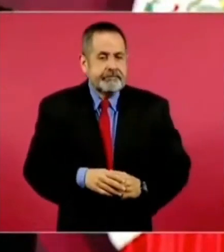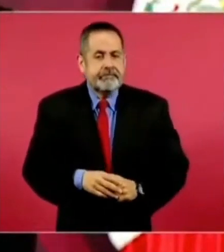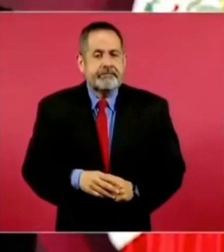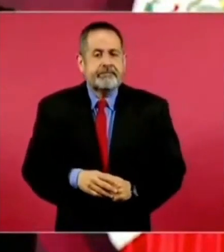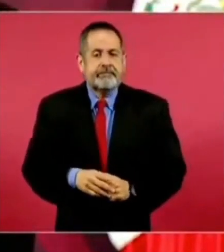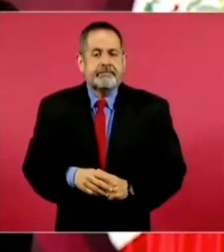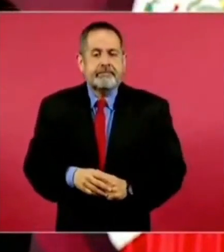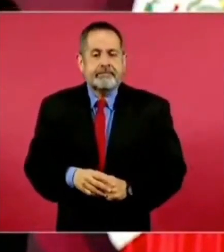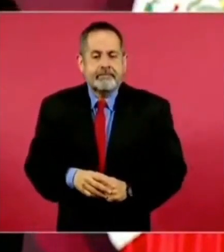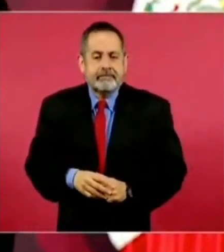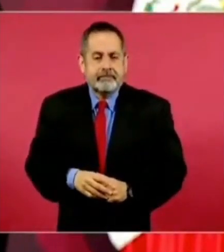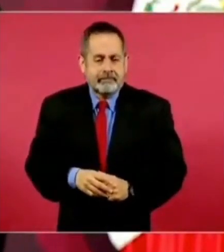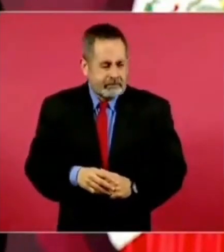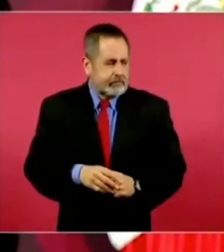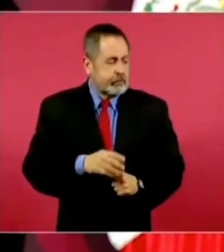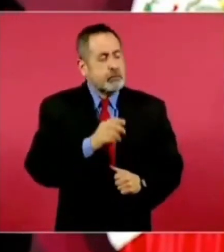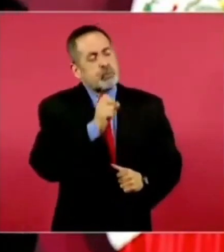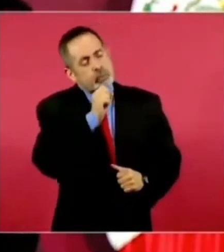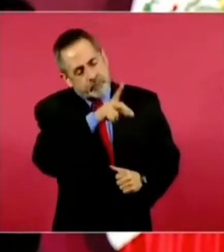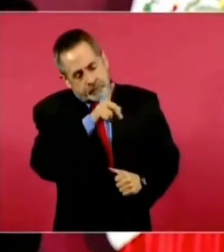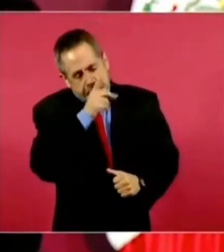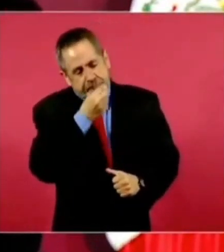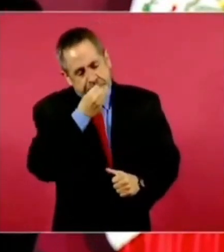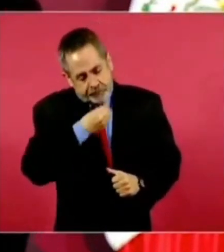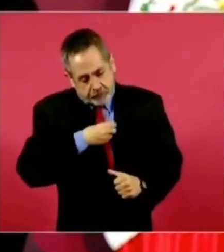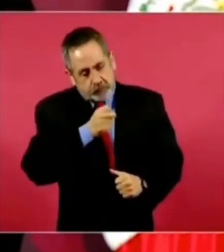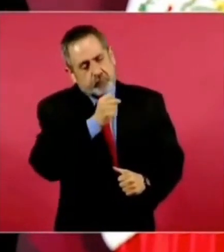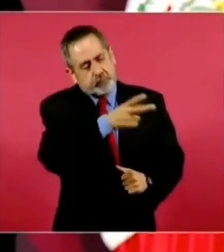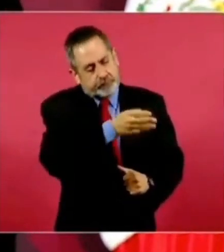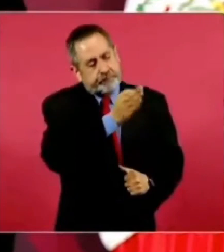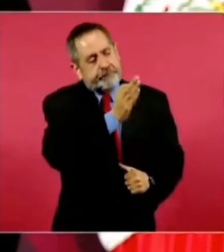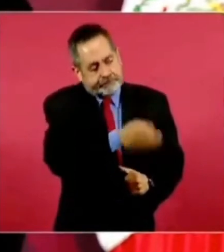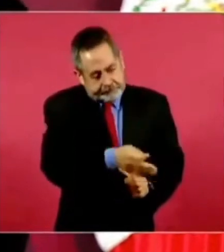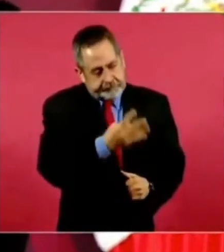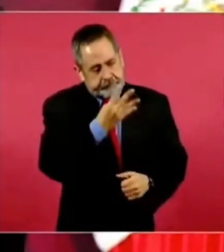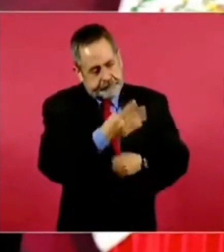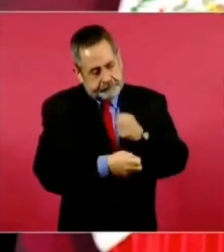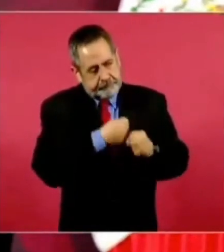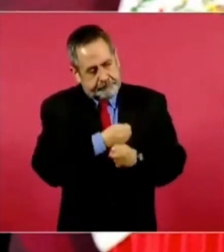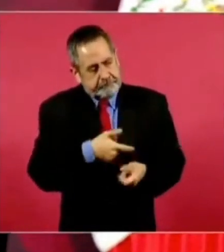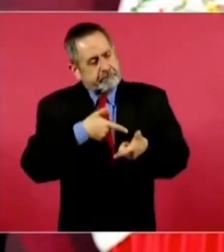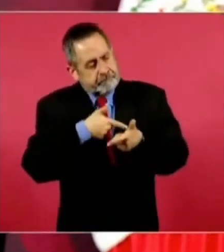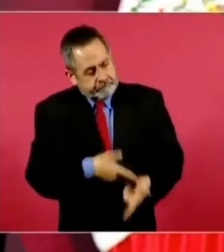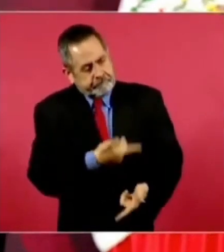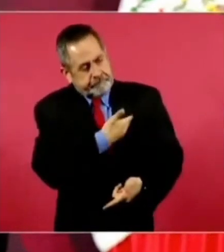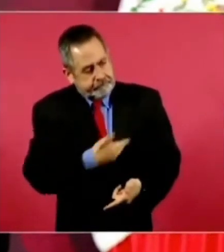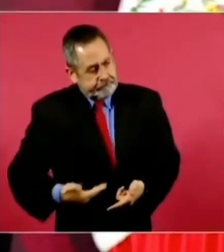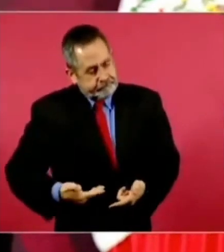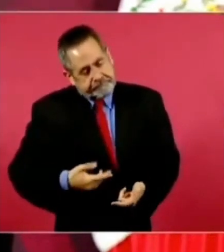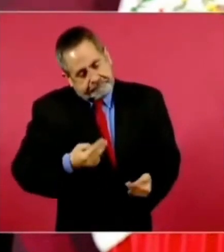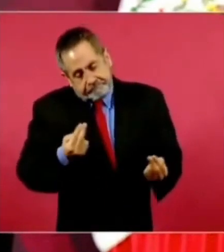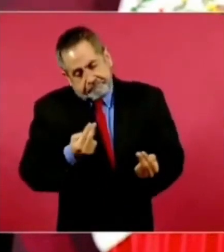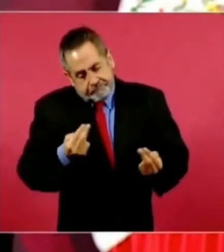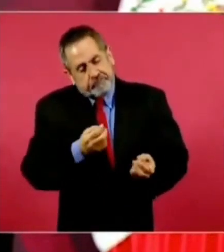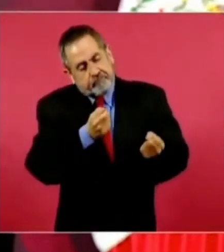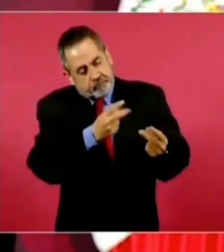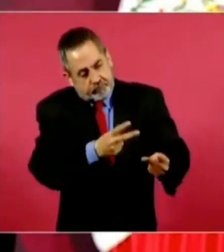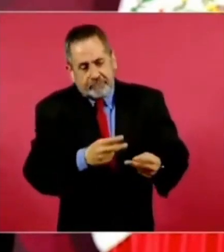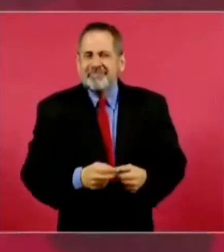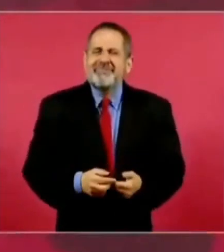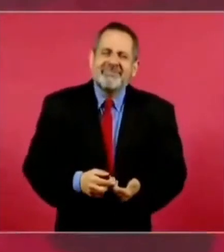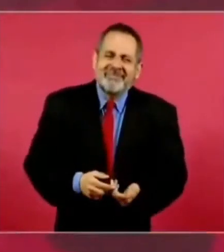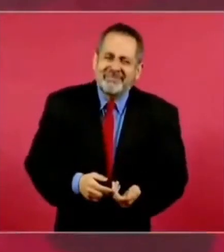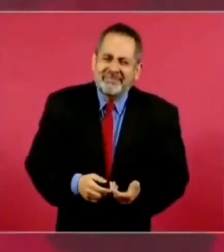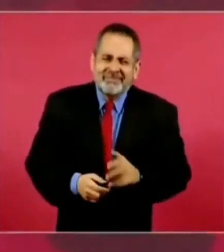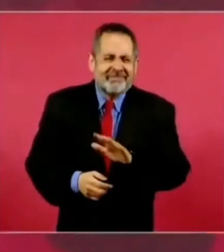que se iba a sacrificar cuatro años más porque era necesario. Por eso se